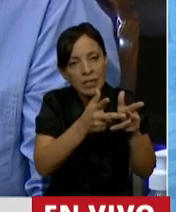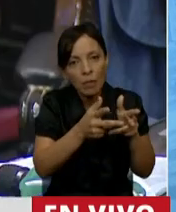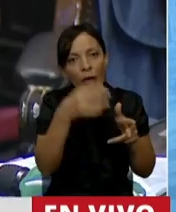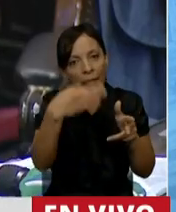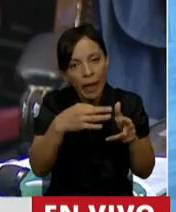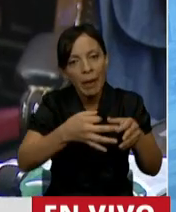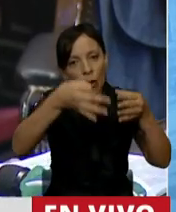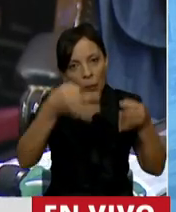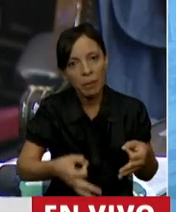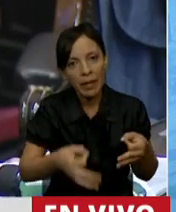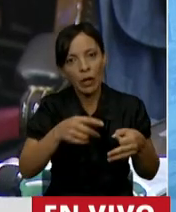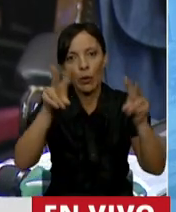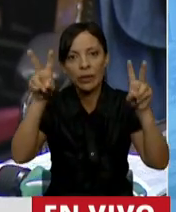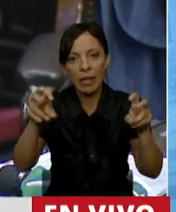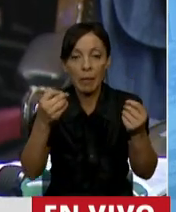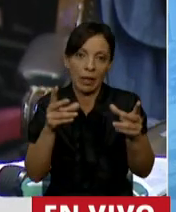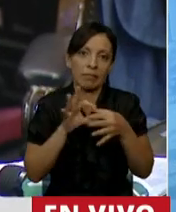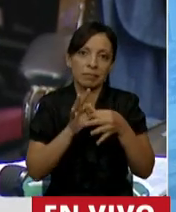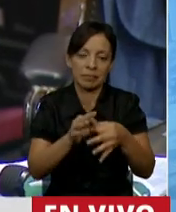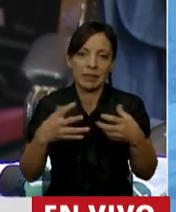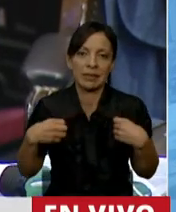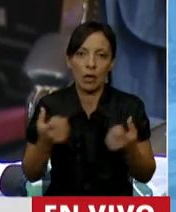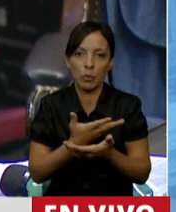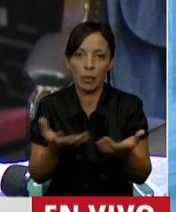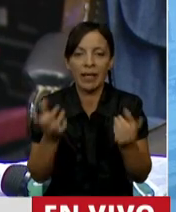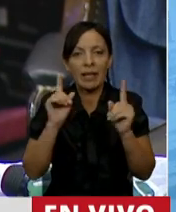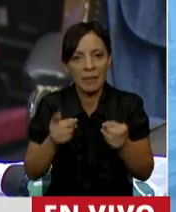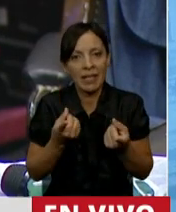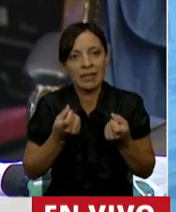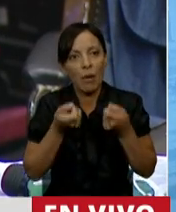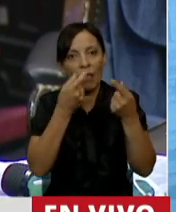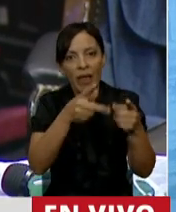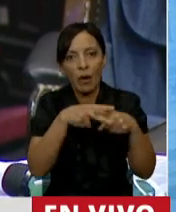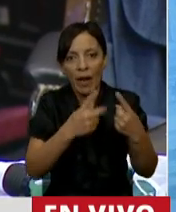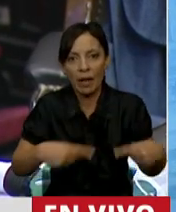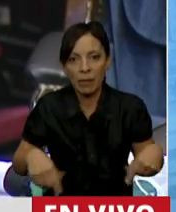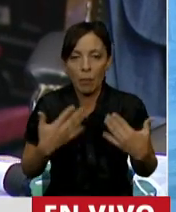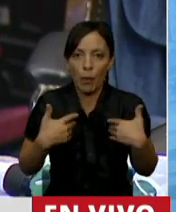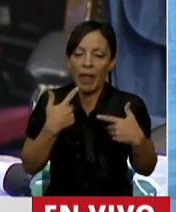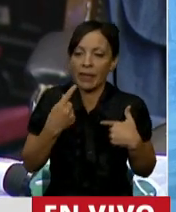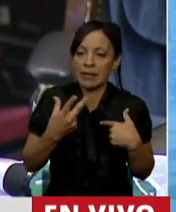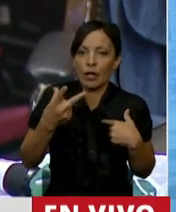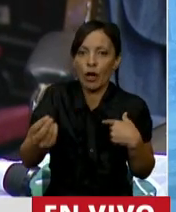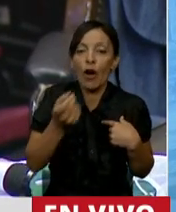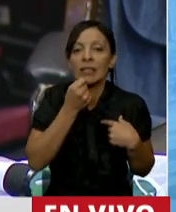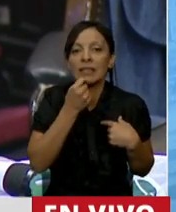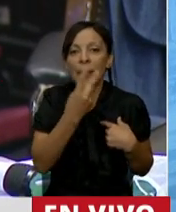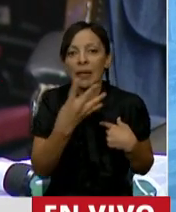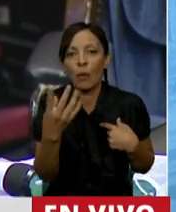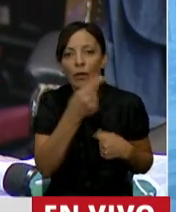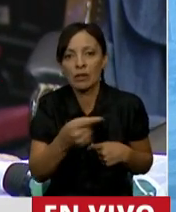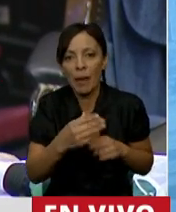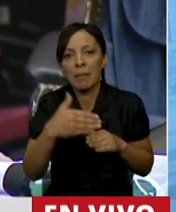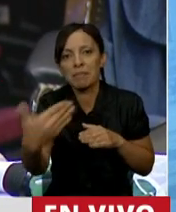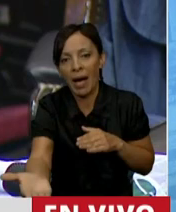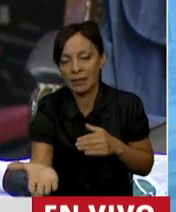con este tema, porque es un tema de salud pública, démosle un instrumento para poder decir no en los casos posteriores a la semana 24.